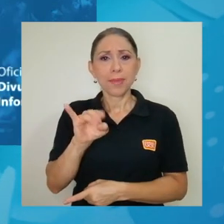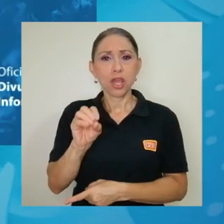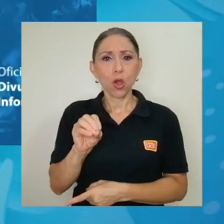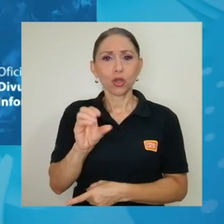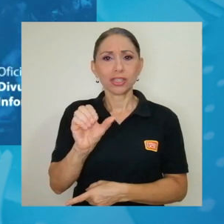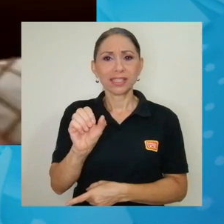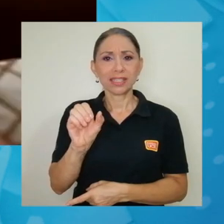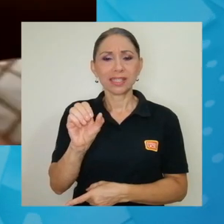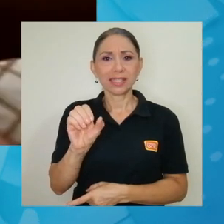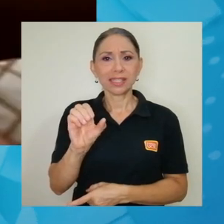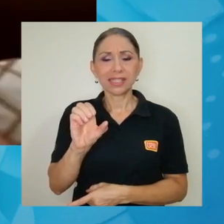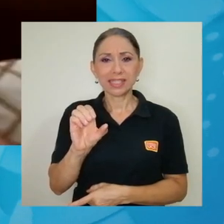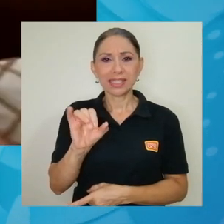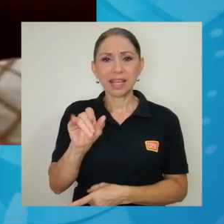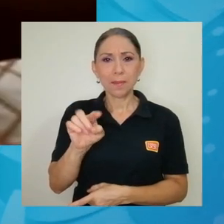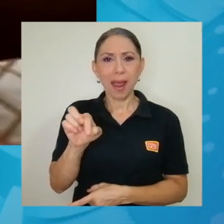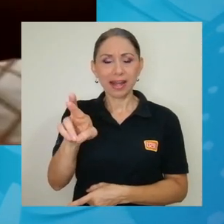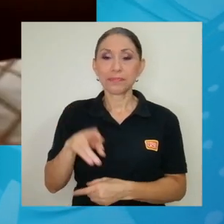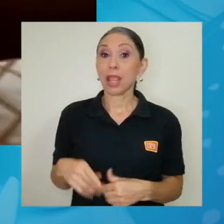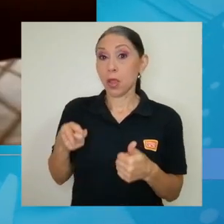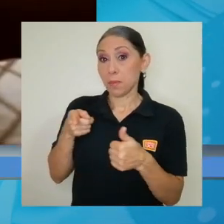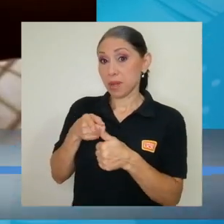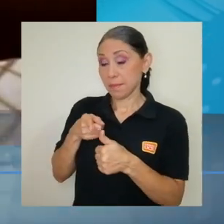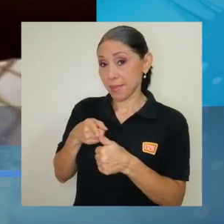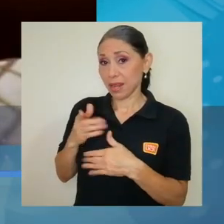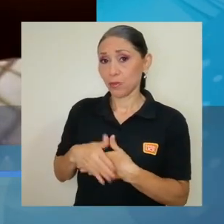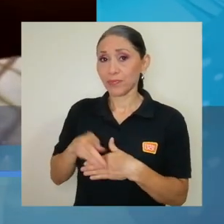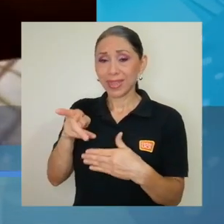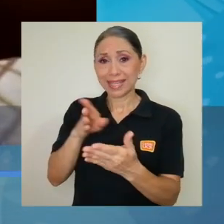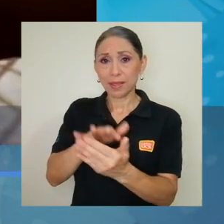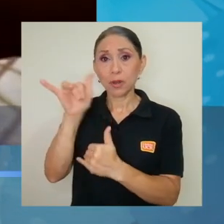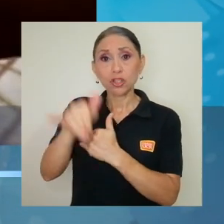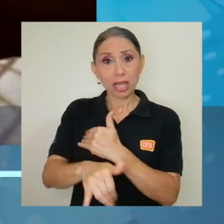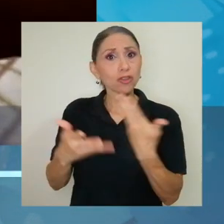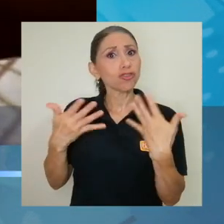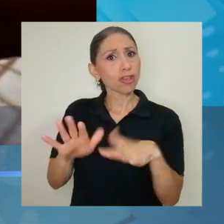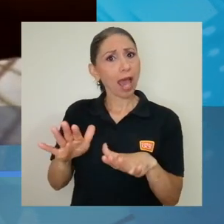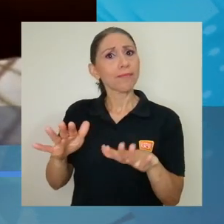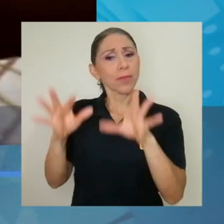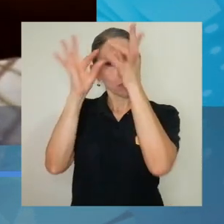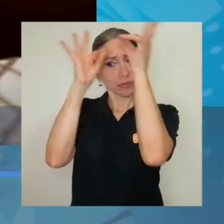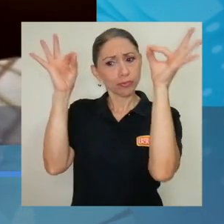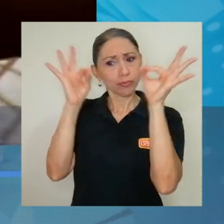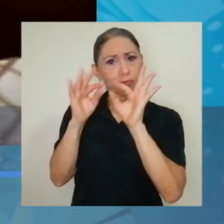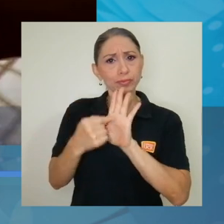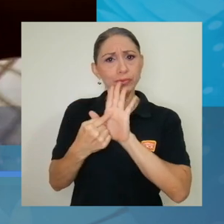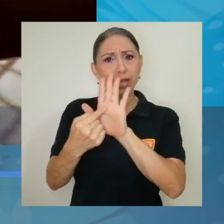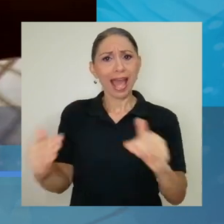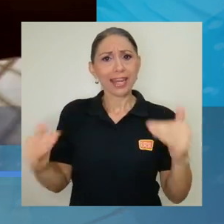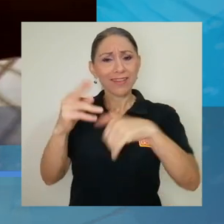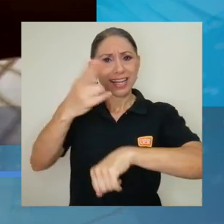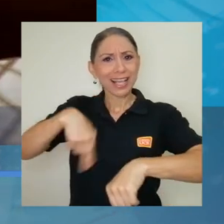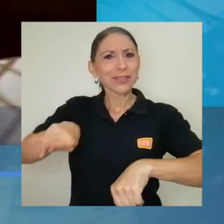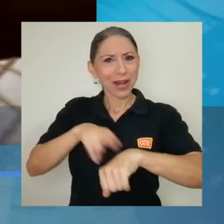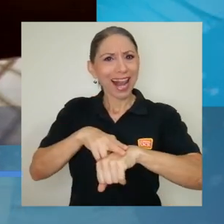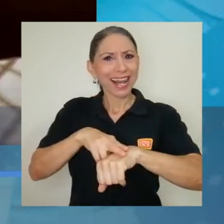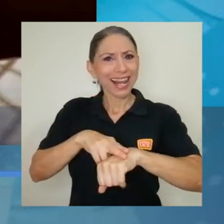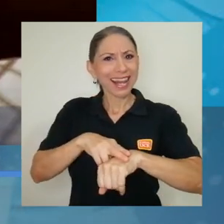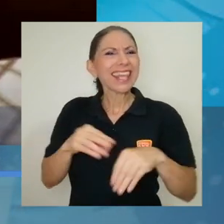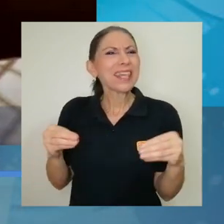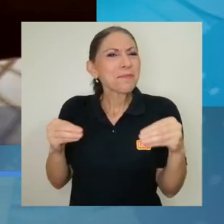Bueno, primero que hemos posicionado el proyecto a nivel nacional, ¿verdad? Y un poco más allá.